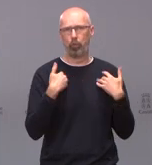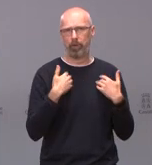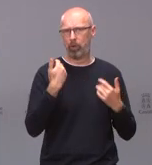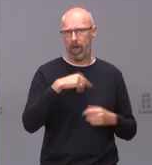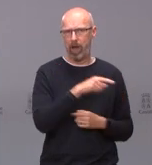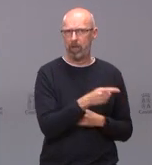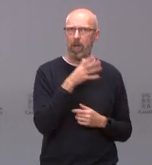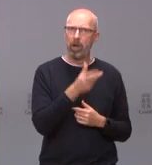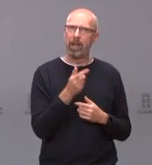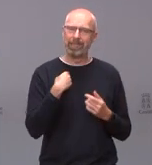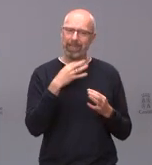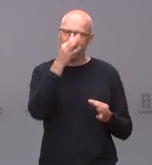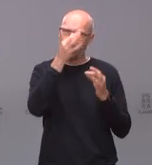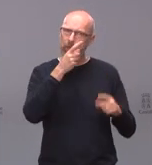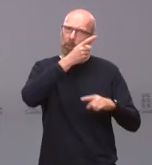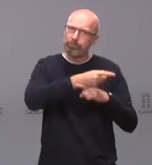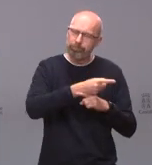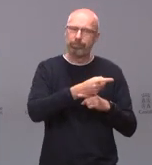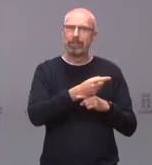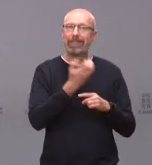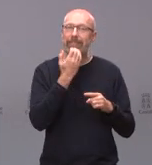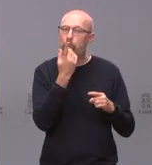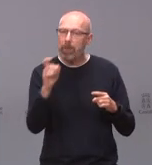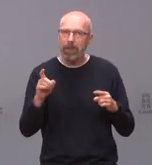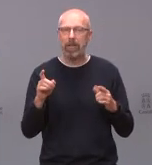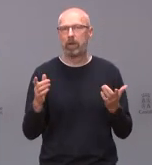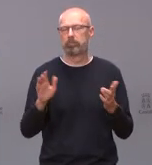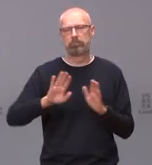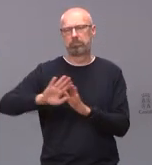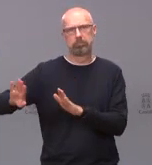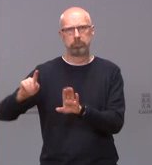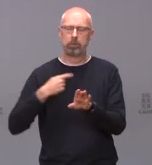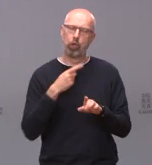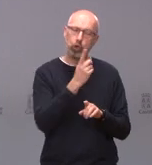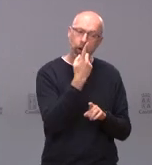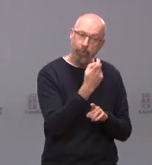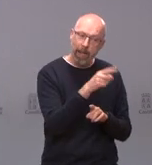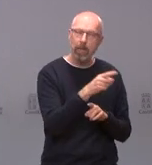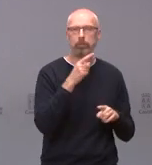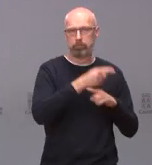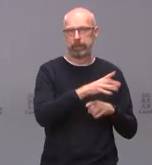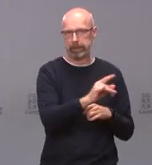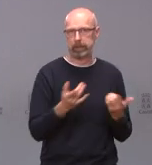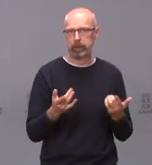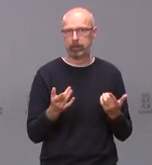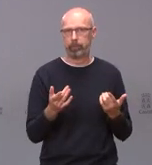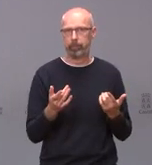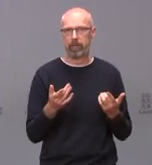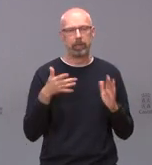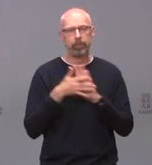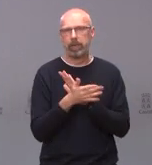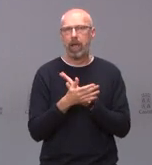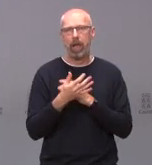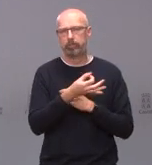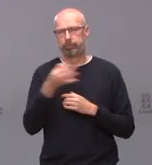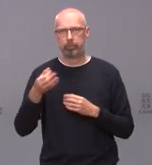necesario nos parecía ineficiente y también poco responsable para con los sectores que